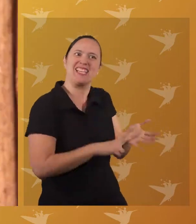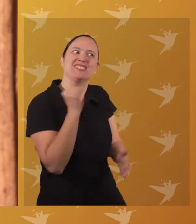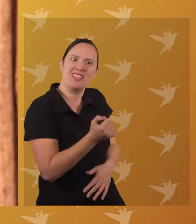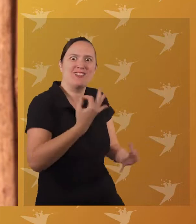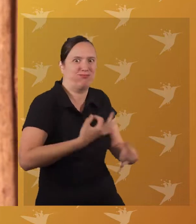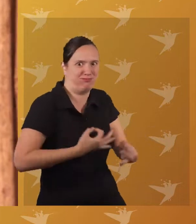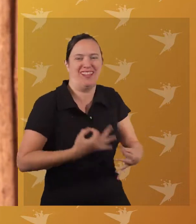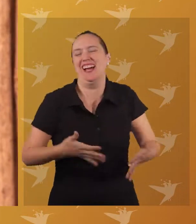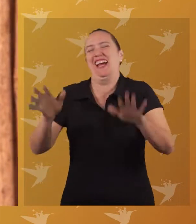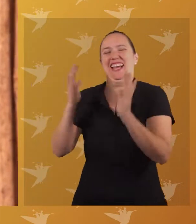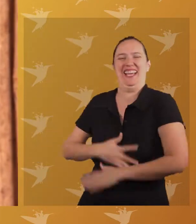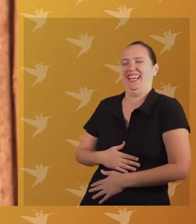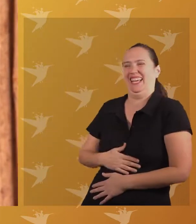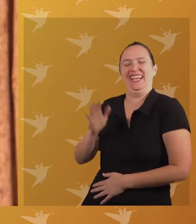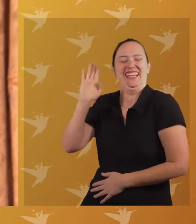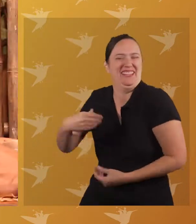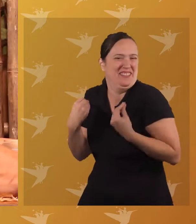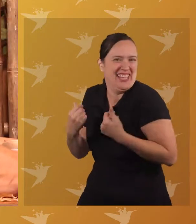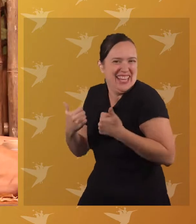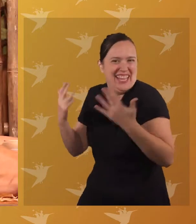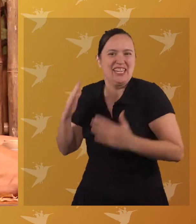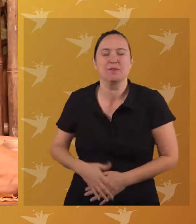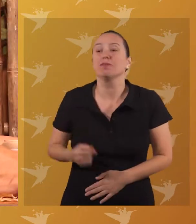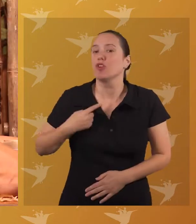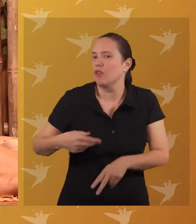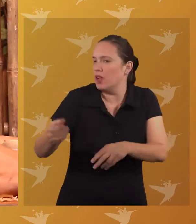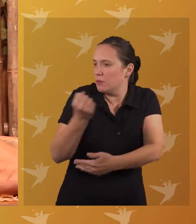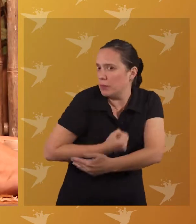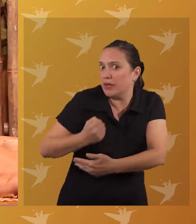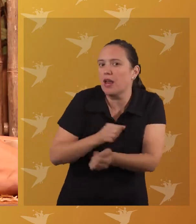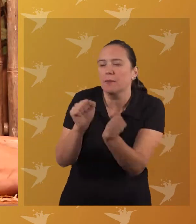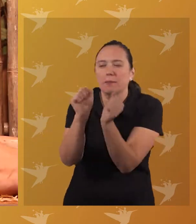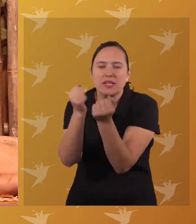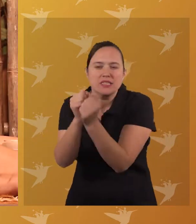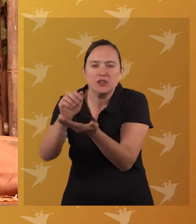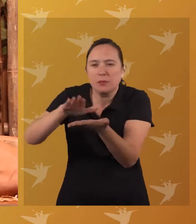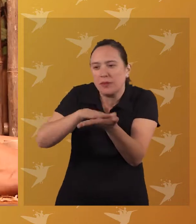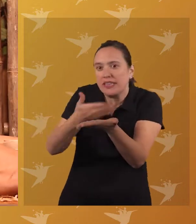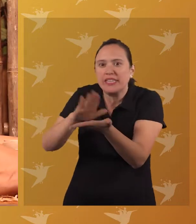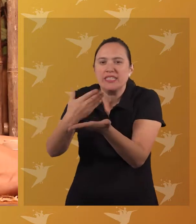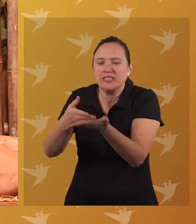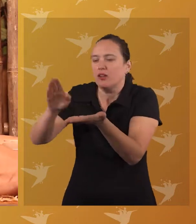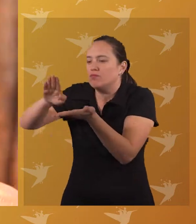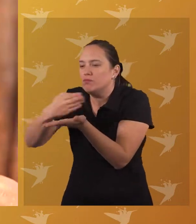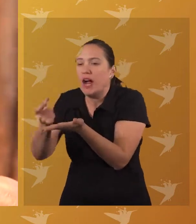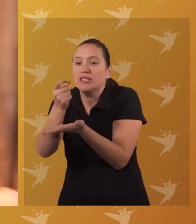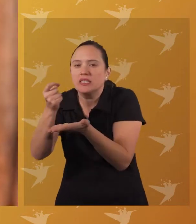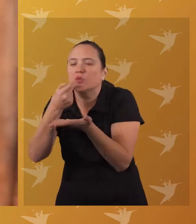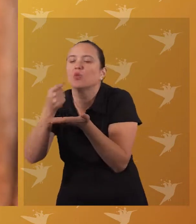¡Muah! ¡Ay! ¡Qué bien! Les voy a preparar un pancito con mantequilla y aceitunas